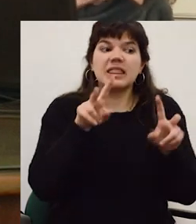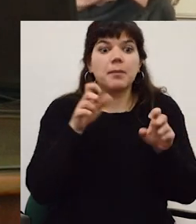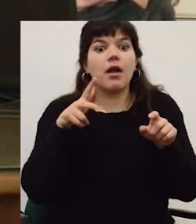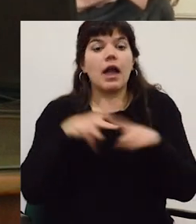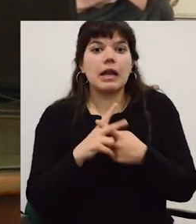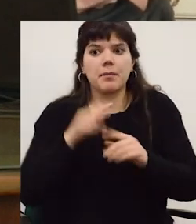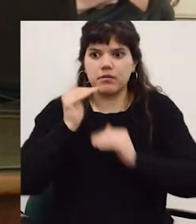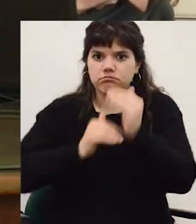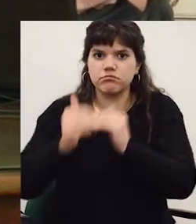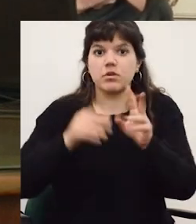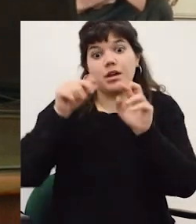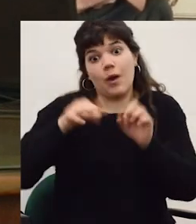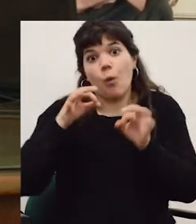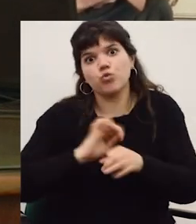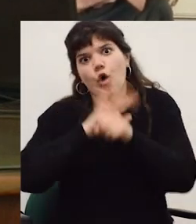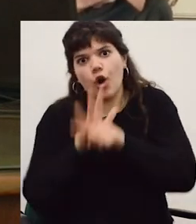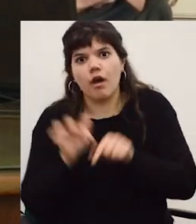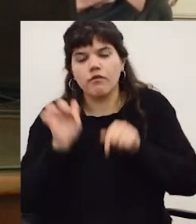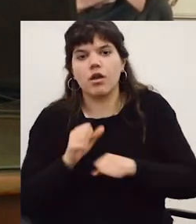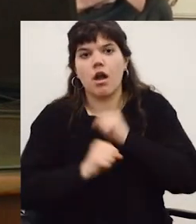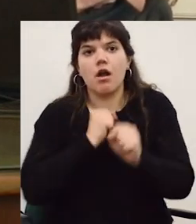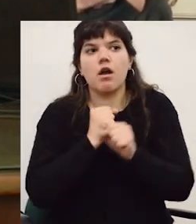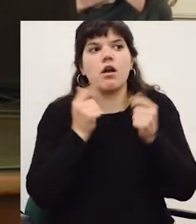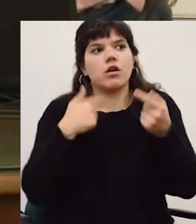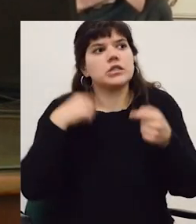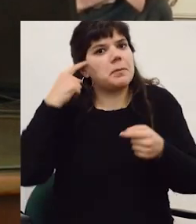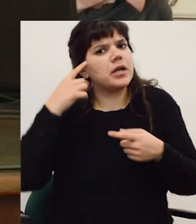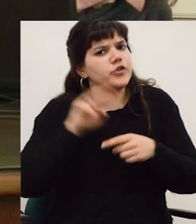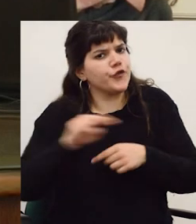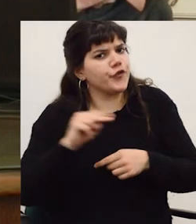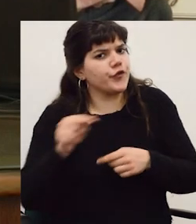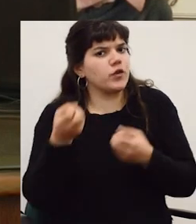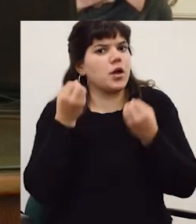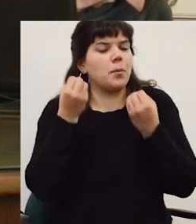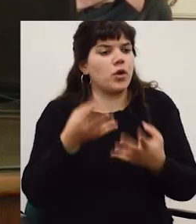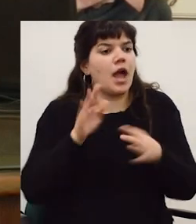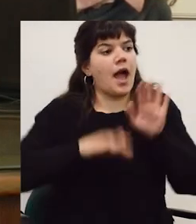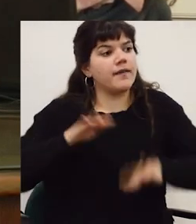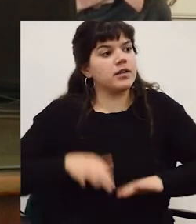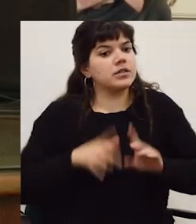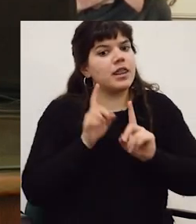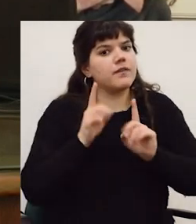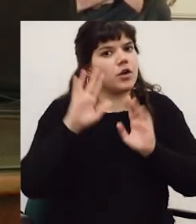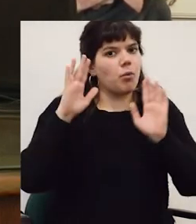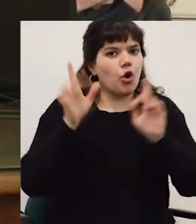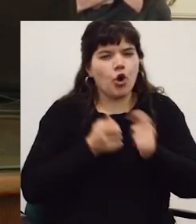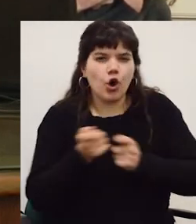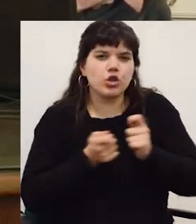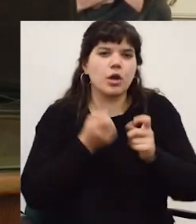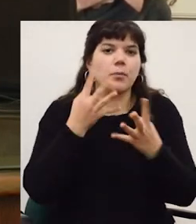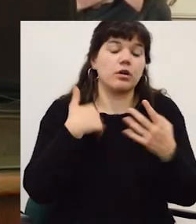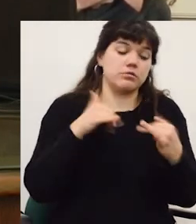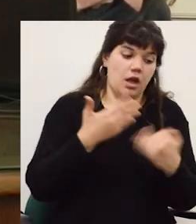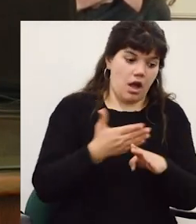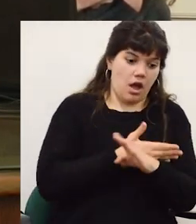ahora hay algunas de las herramientas que hemos desarrollado en este en este año COVID que yo creo que las vamos a mantener a